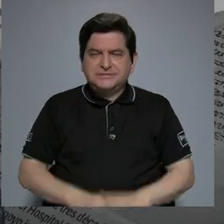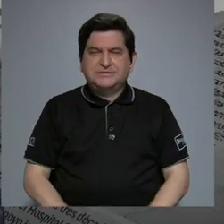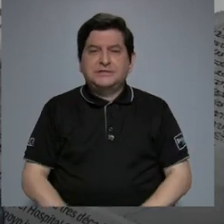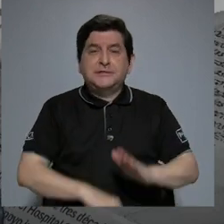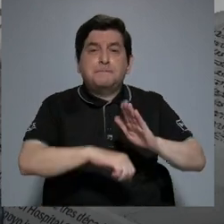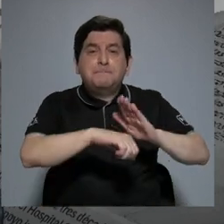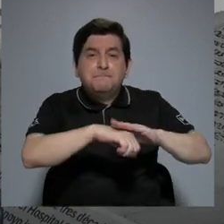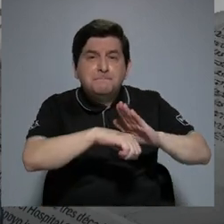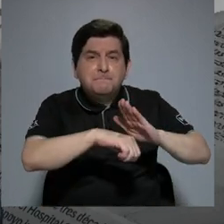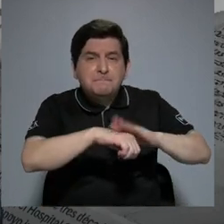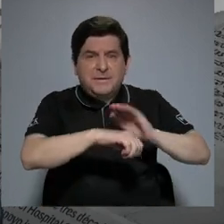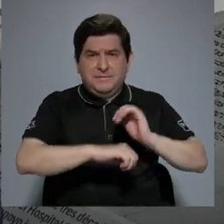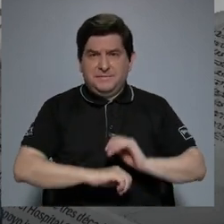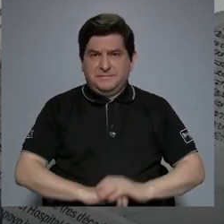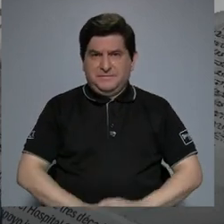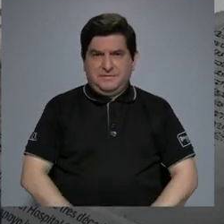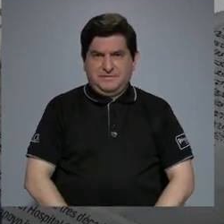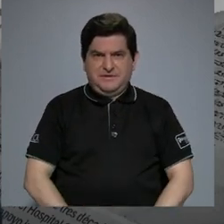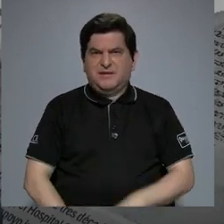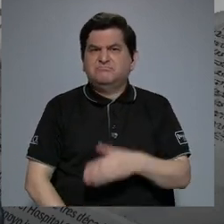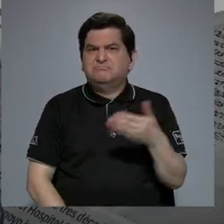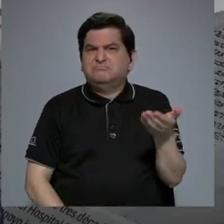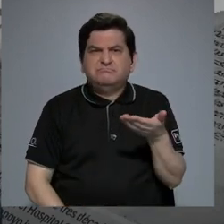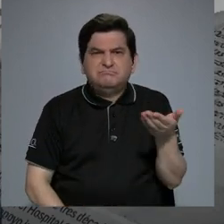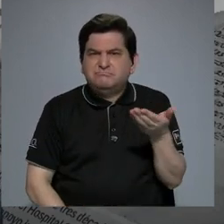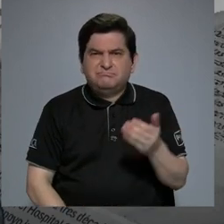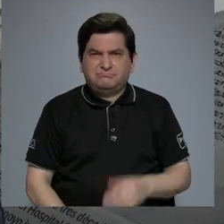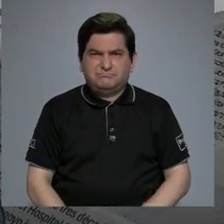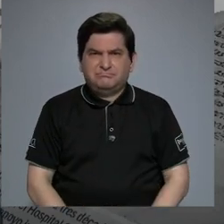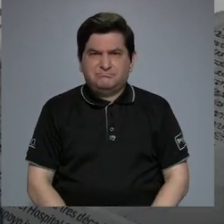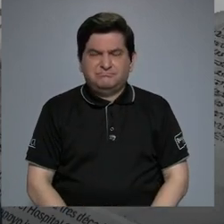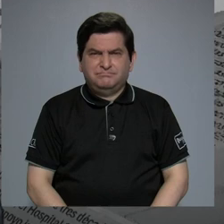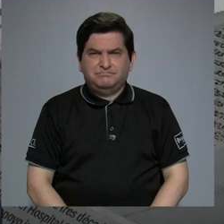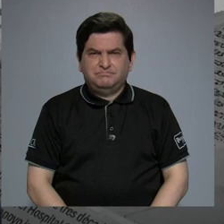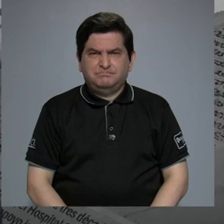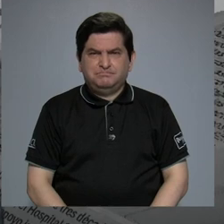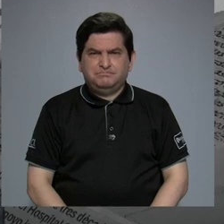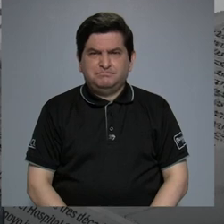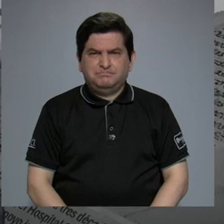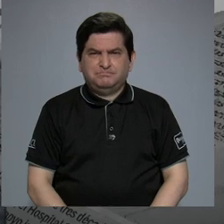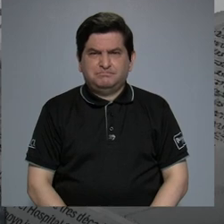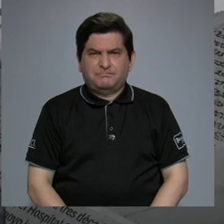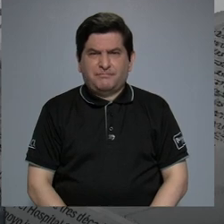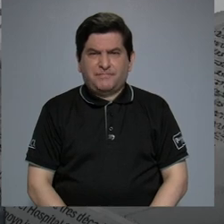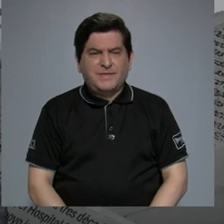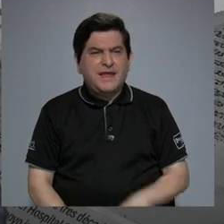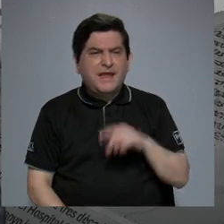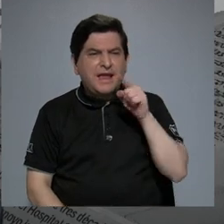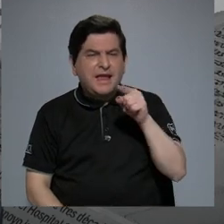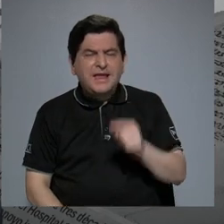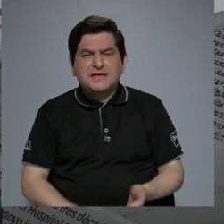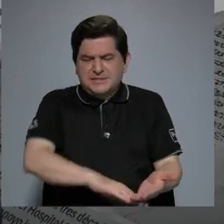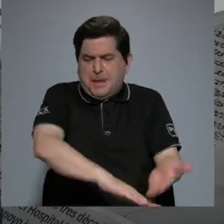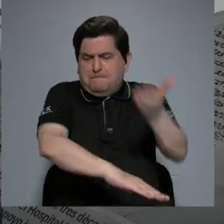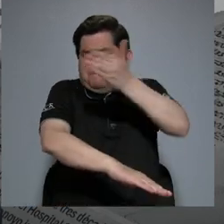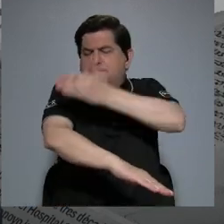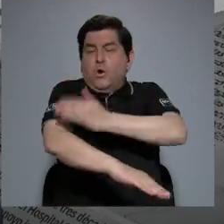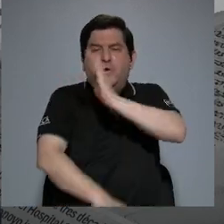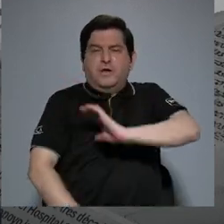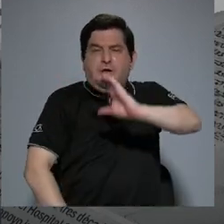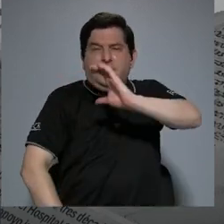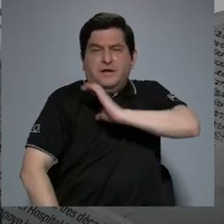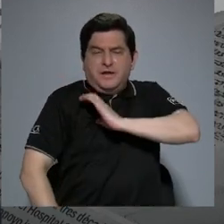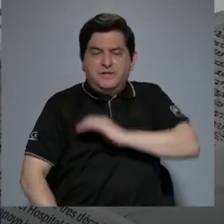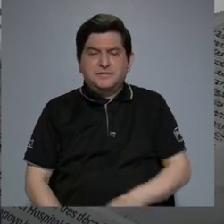lo que podría darle ese salto cualitativo